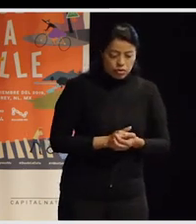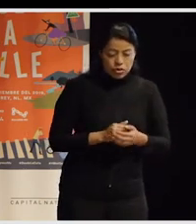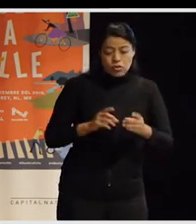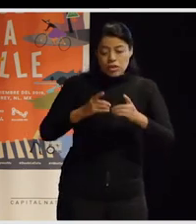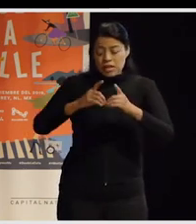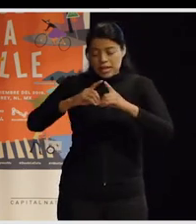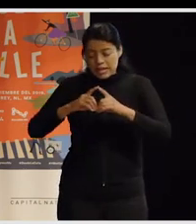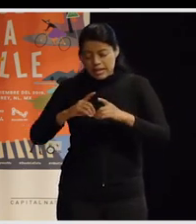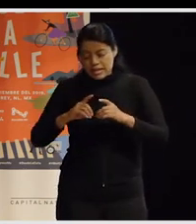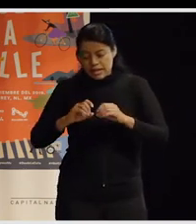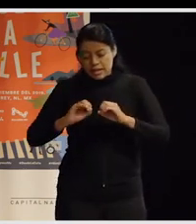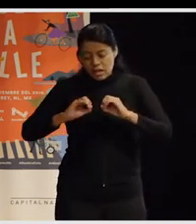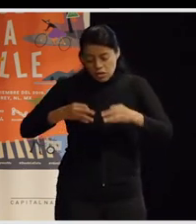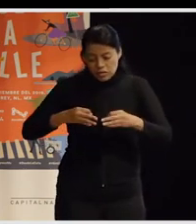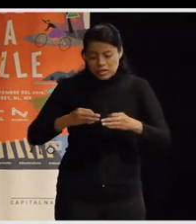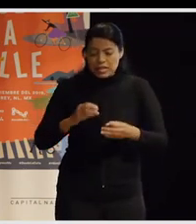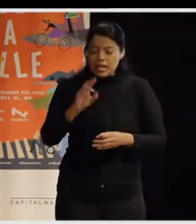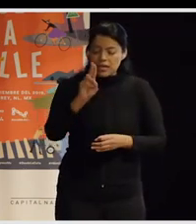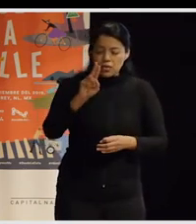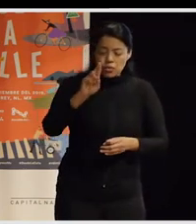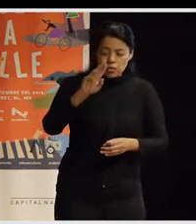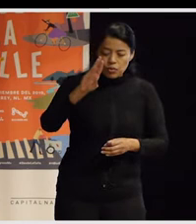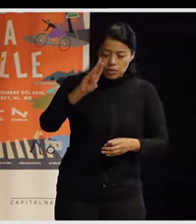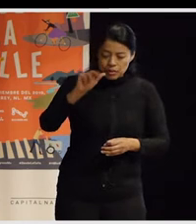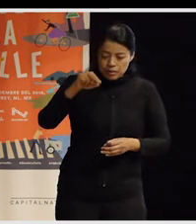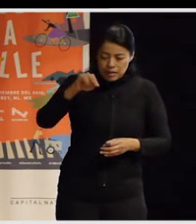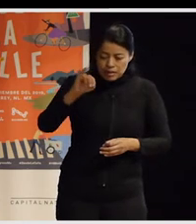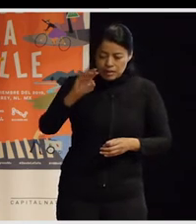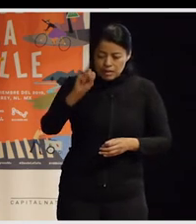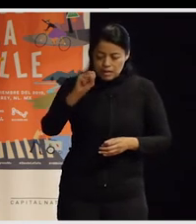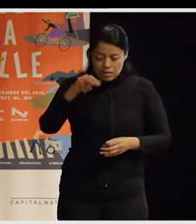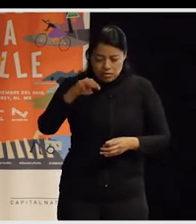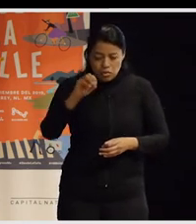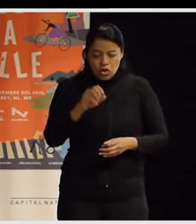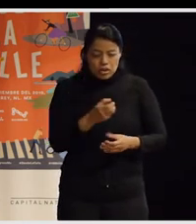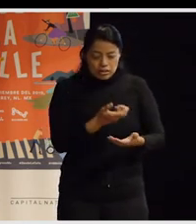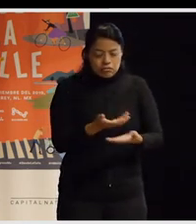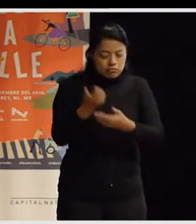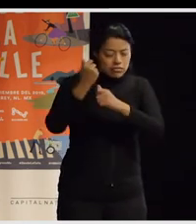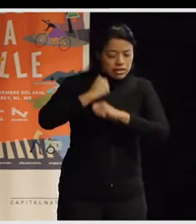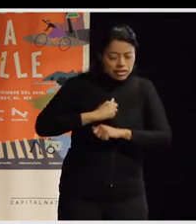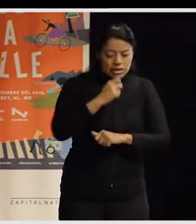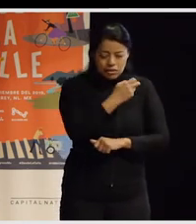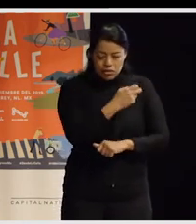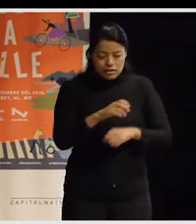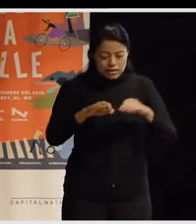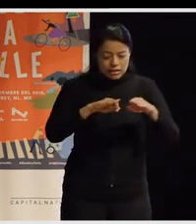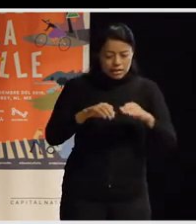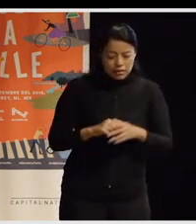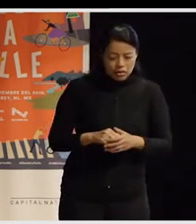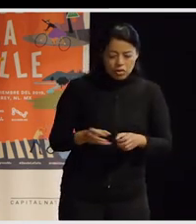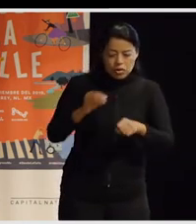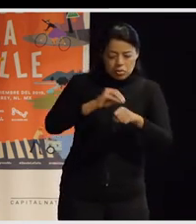tuviera como, digamos, un documento técnico en el que la ciudadanía había valorado su pueblo, su ciudad